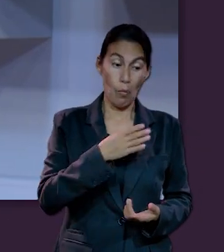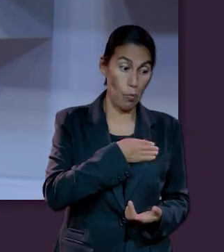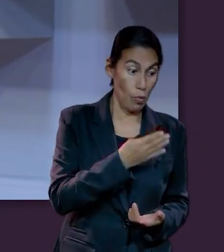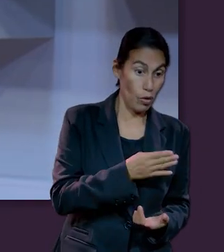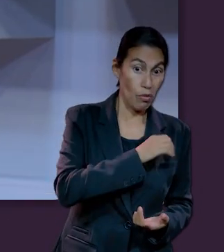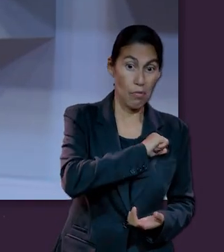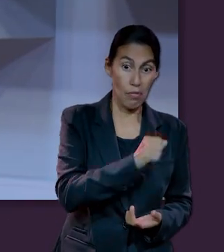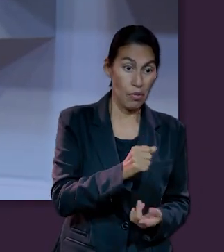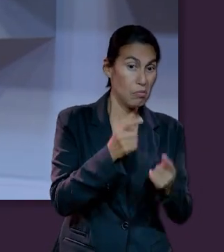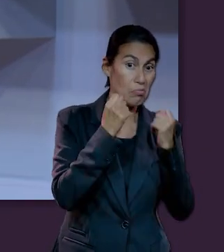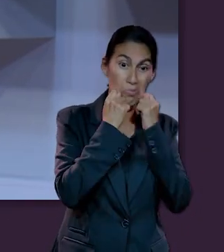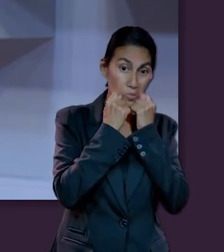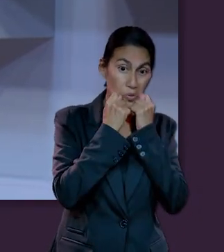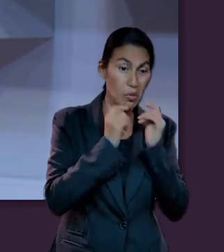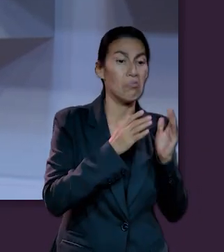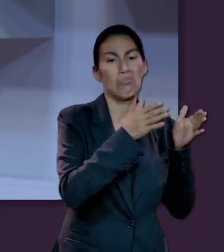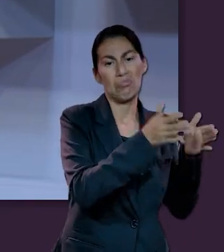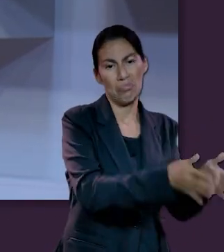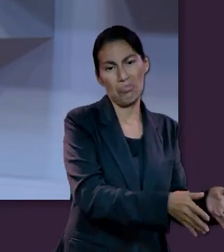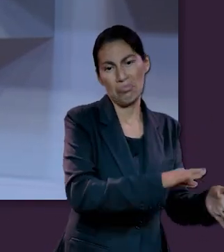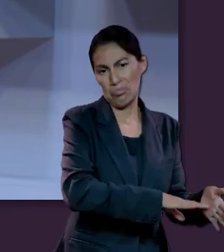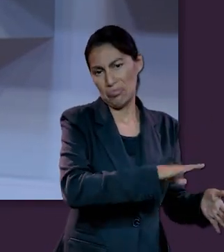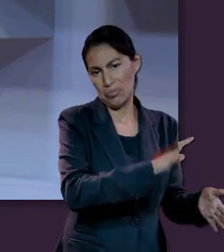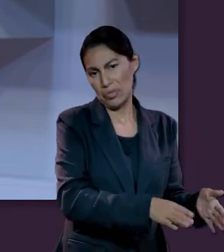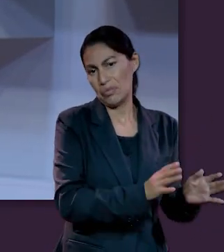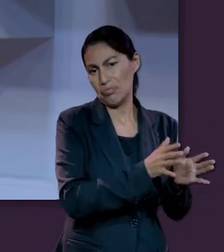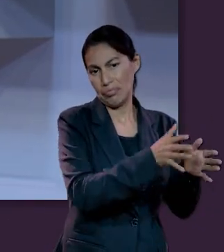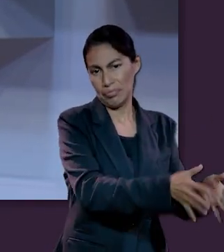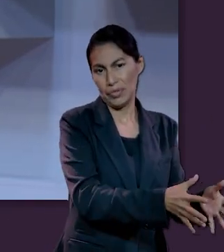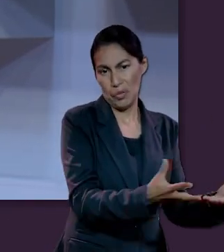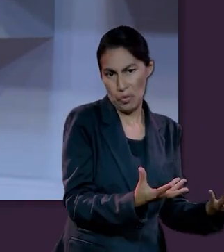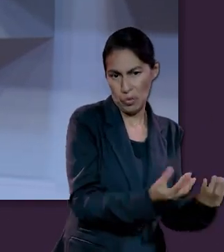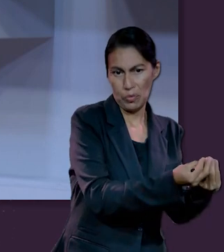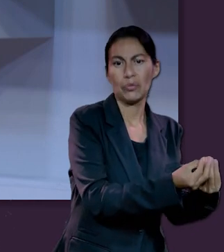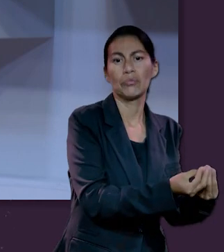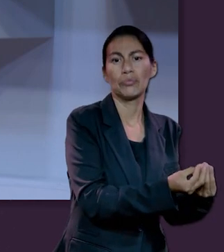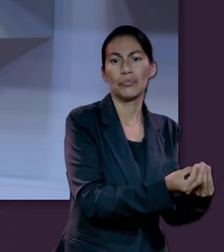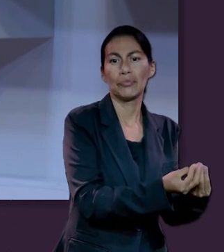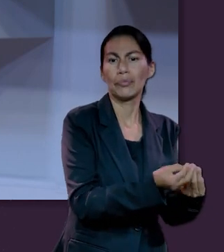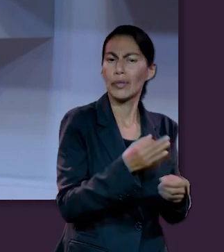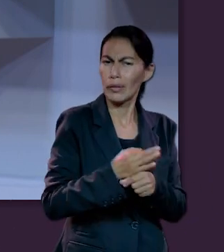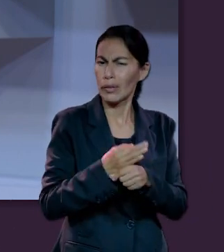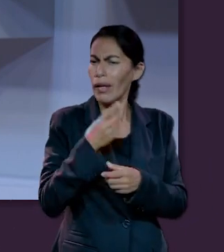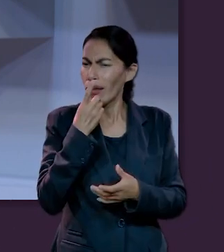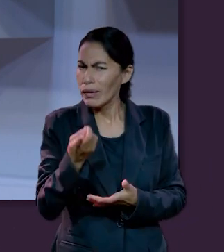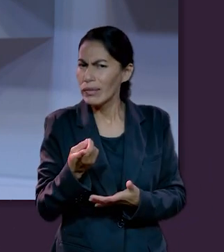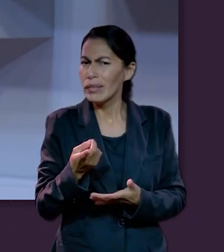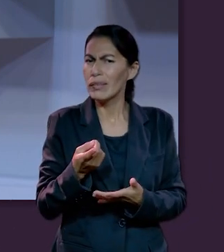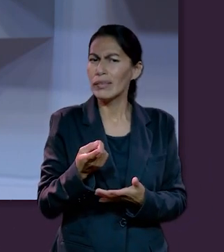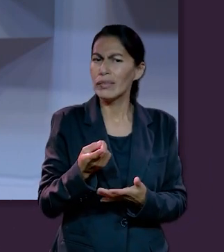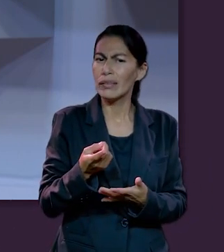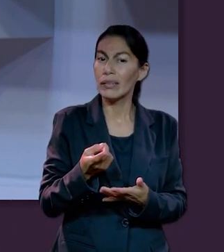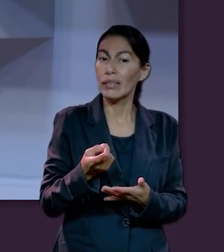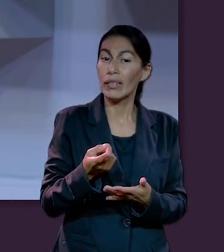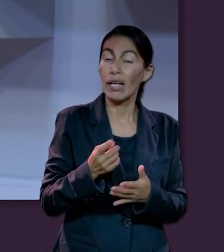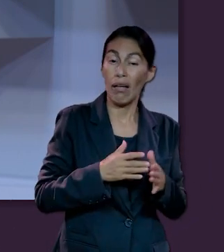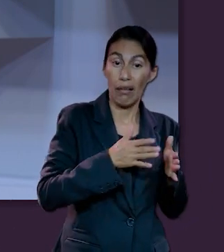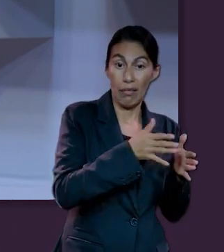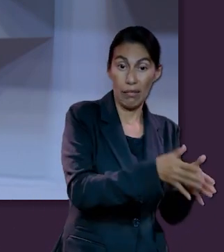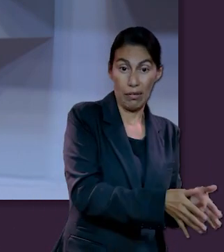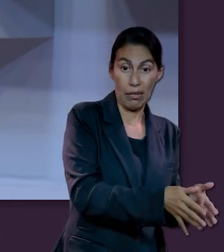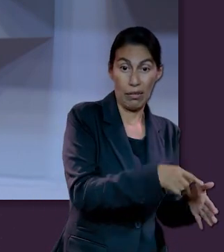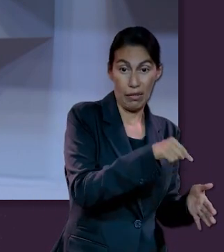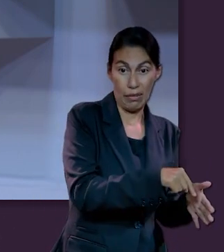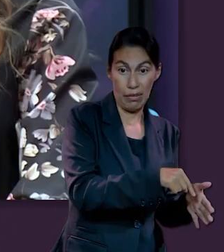no importa si son buenos o malos, eran enterrados junto a... Y ahora que mencionas el que